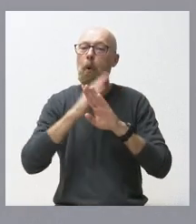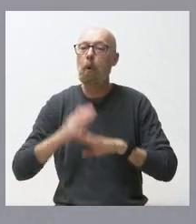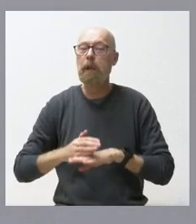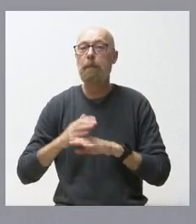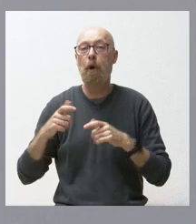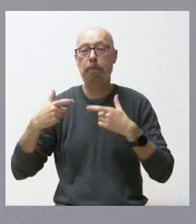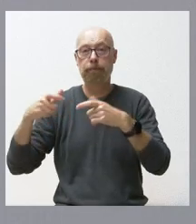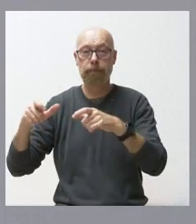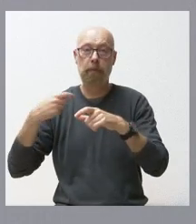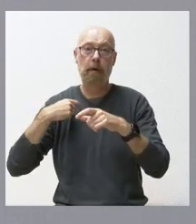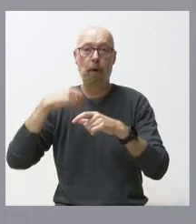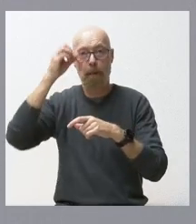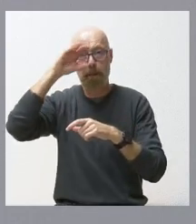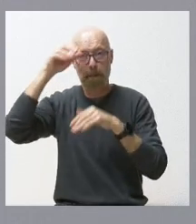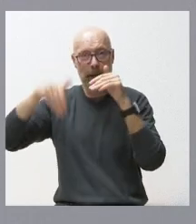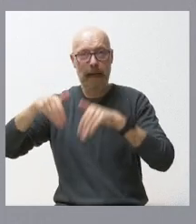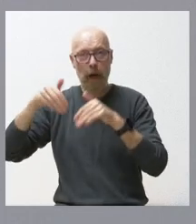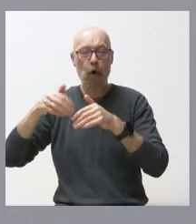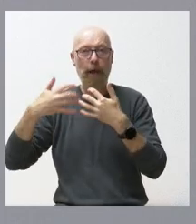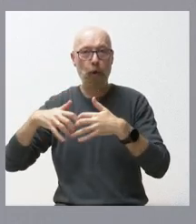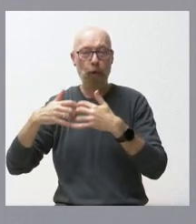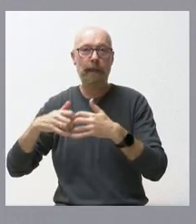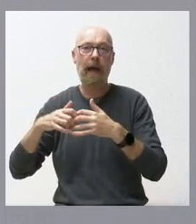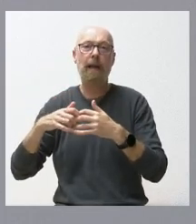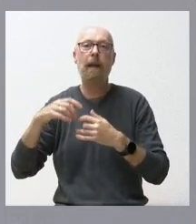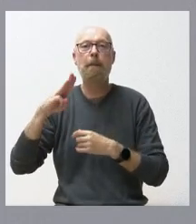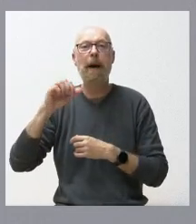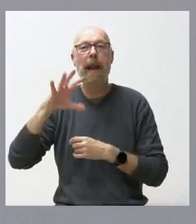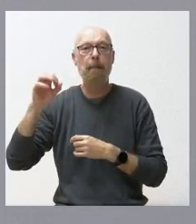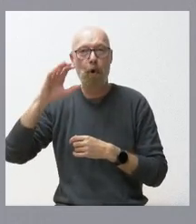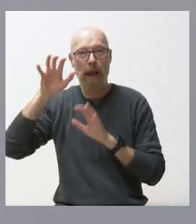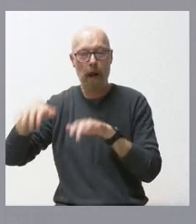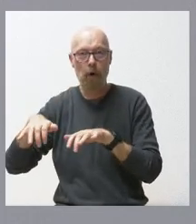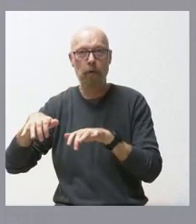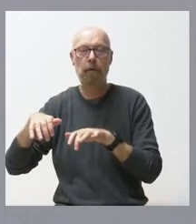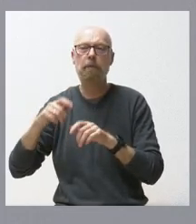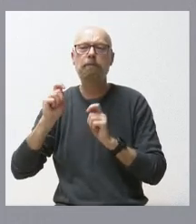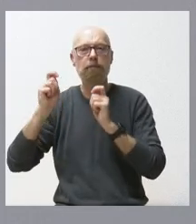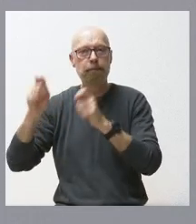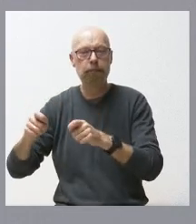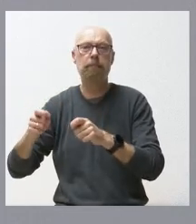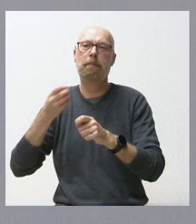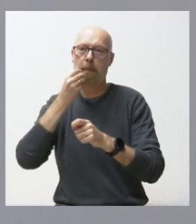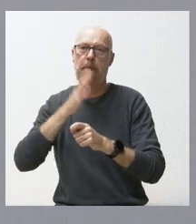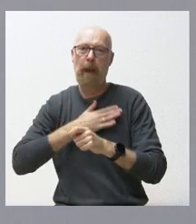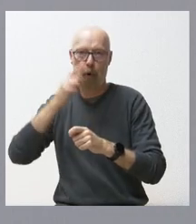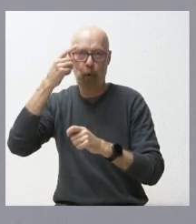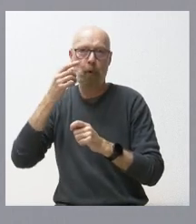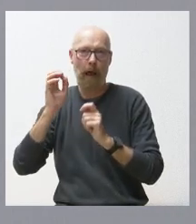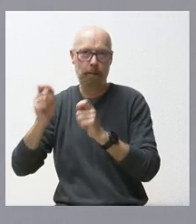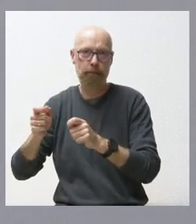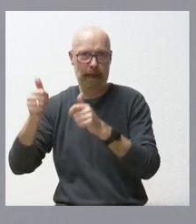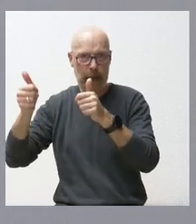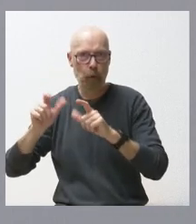recuelga en Páramo del Sil León es declarado bien de interés cultural con categoría de conjunto etnológico. Forma parte del